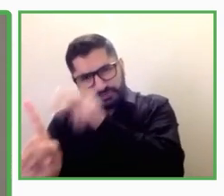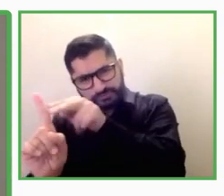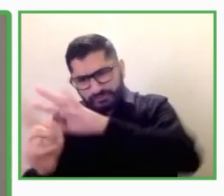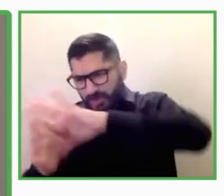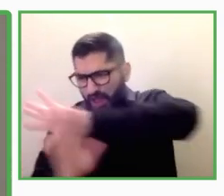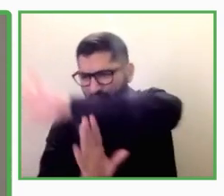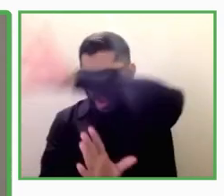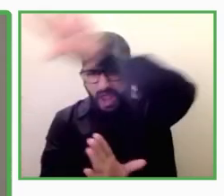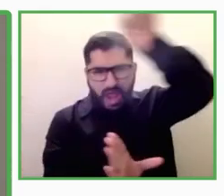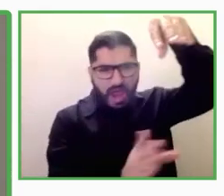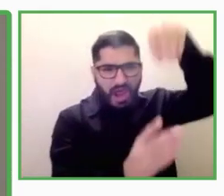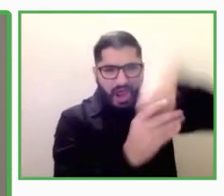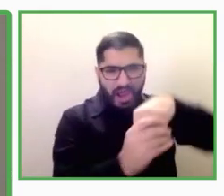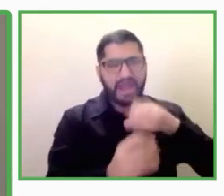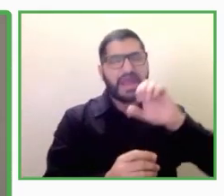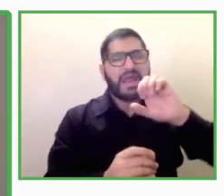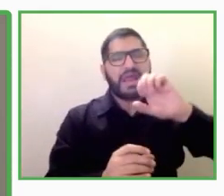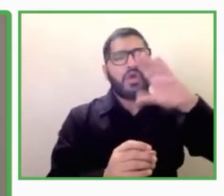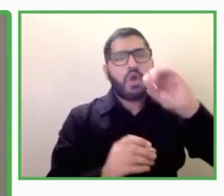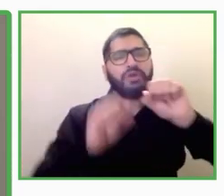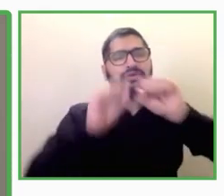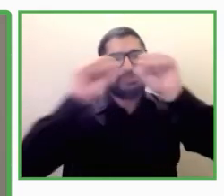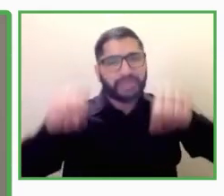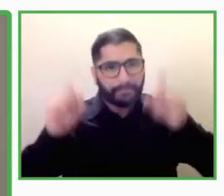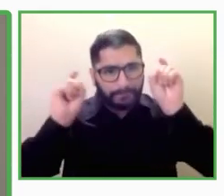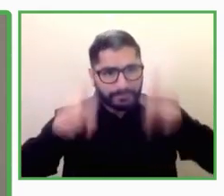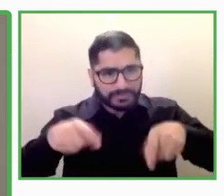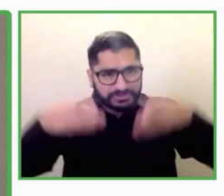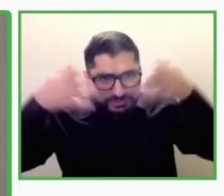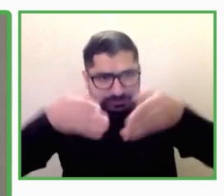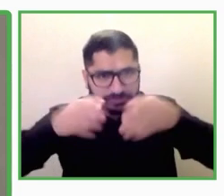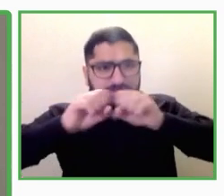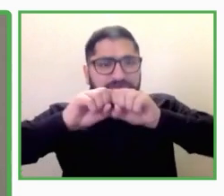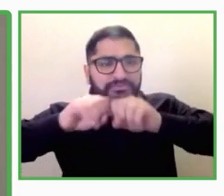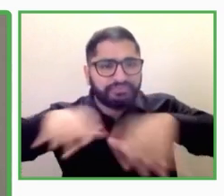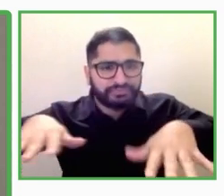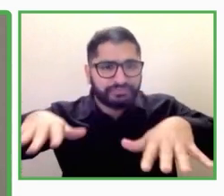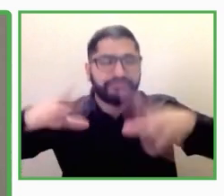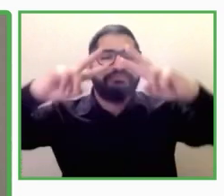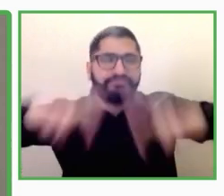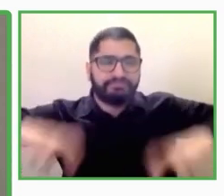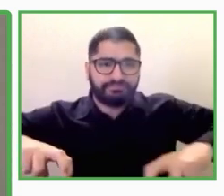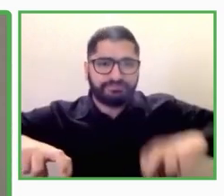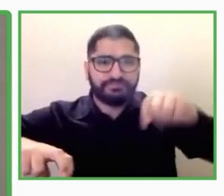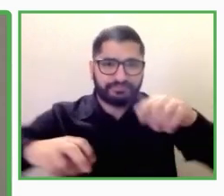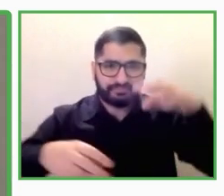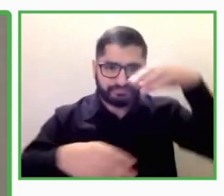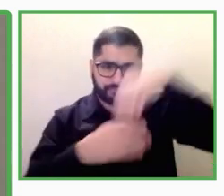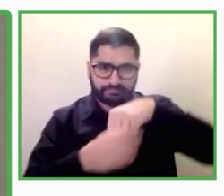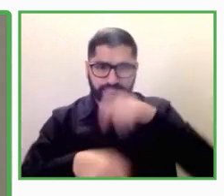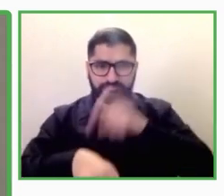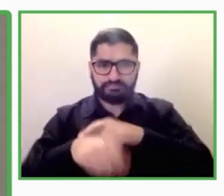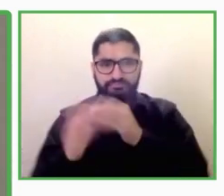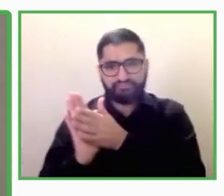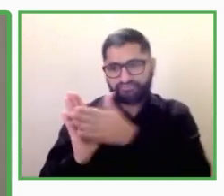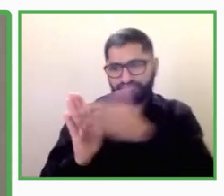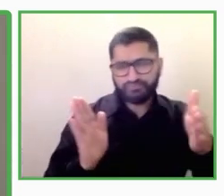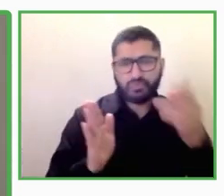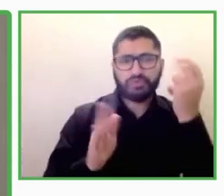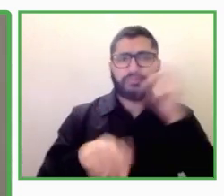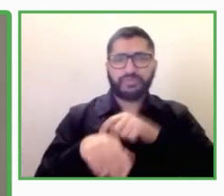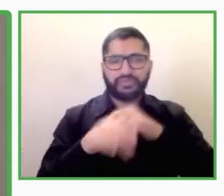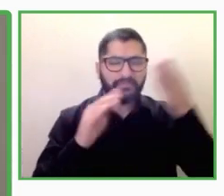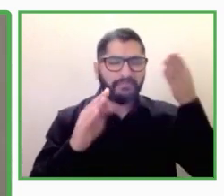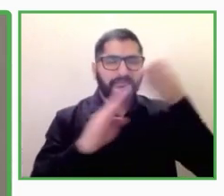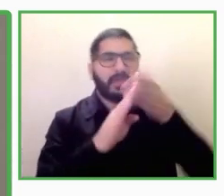gustaría señalar también que el Grupo Social 11, basándonos en esa experiencia que hemos tenido de varios años dentro